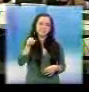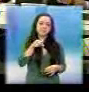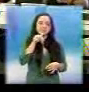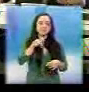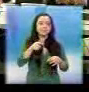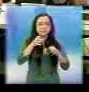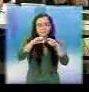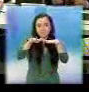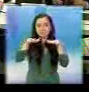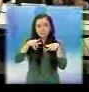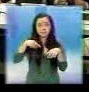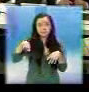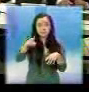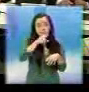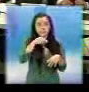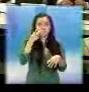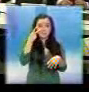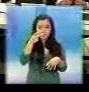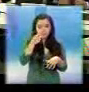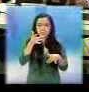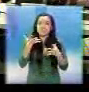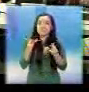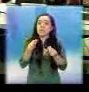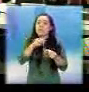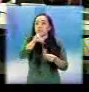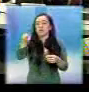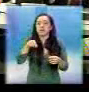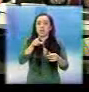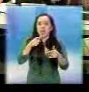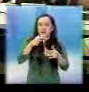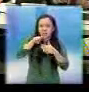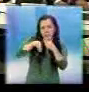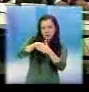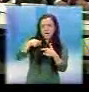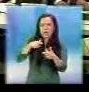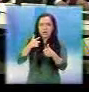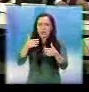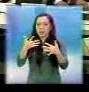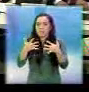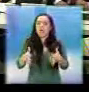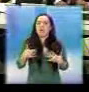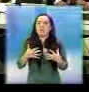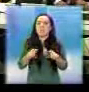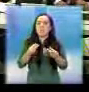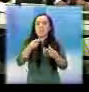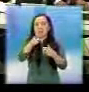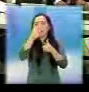Resulta que cuando tiene miedo, se agarra en la línea y empieza a disparar a los miedos.